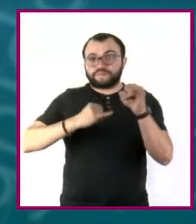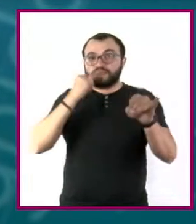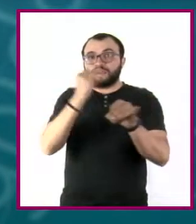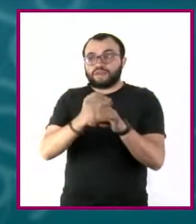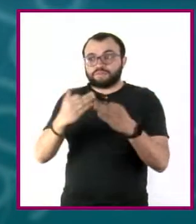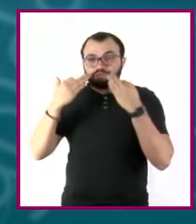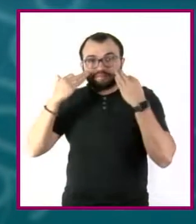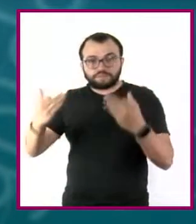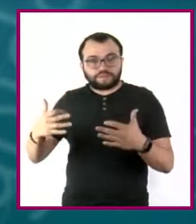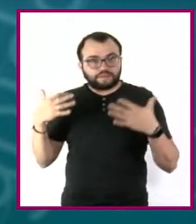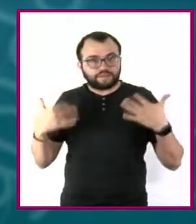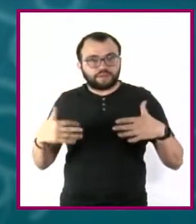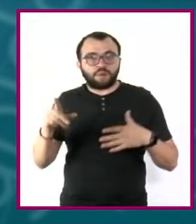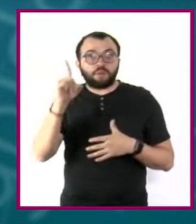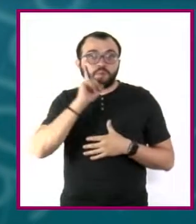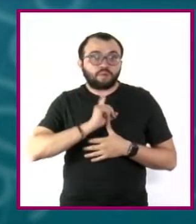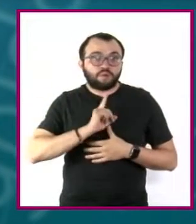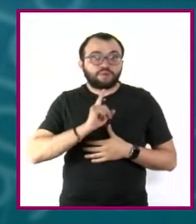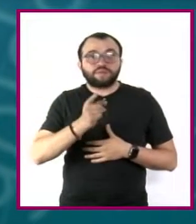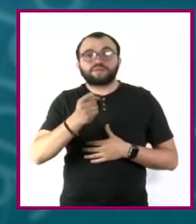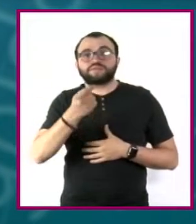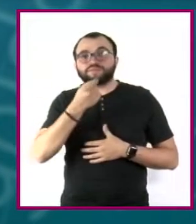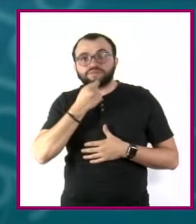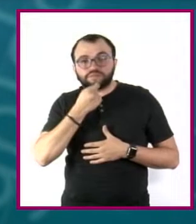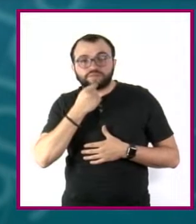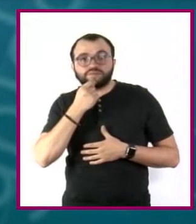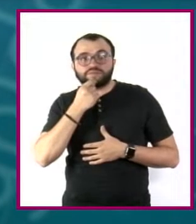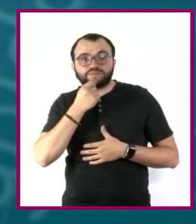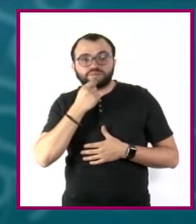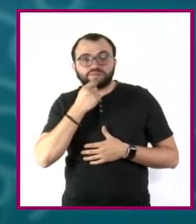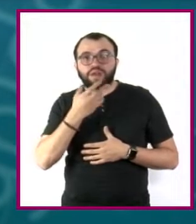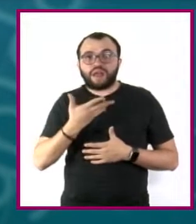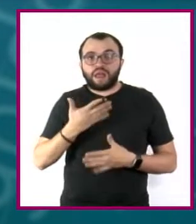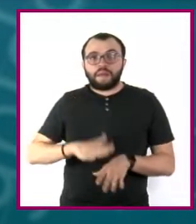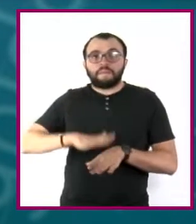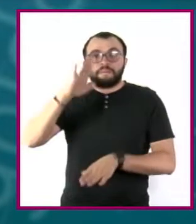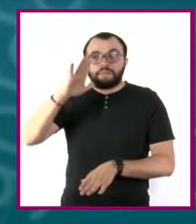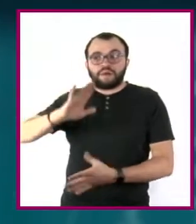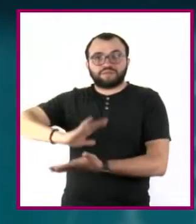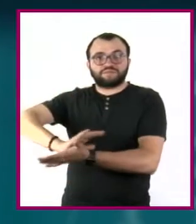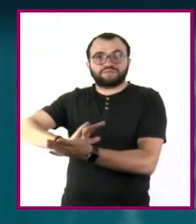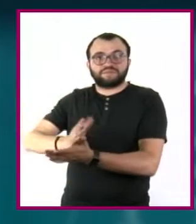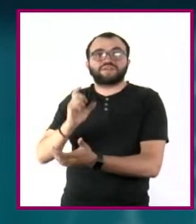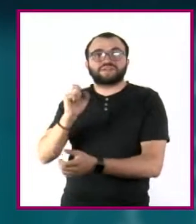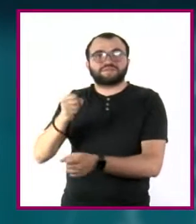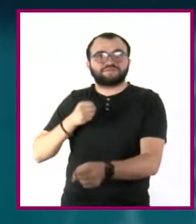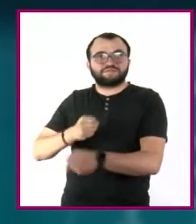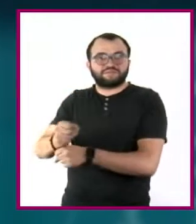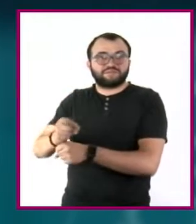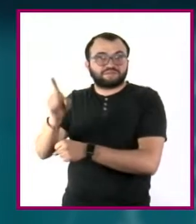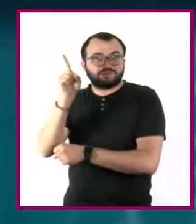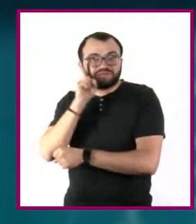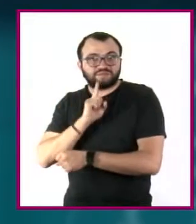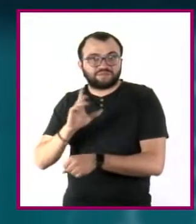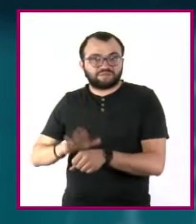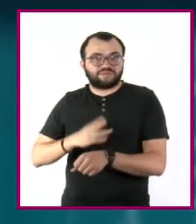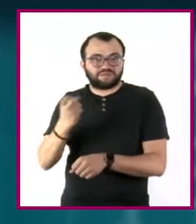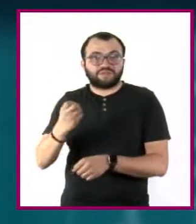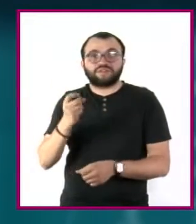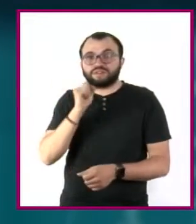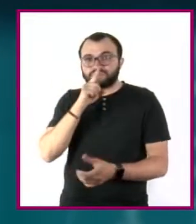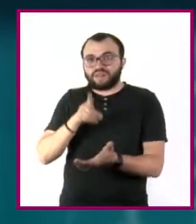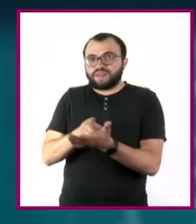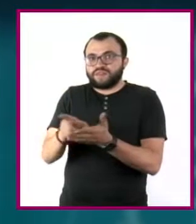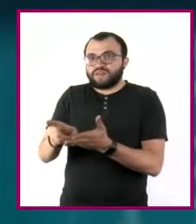informan que las mujeres y niñas están más expuestas a la discriminación y la violencia de género, así como a la negación a sus derechos